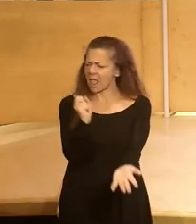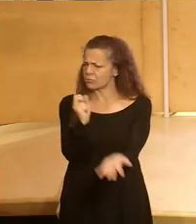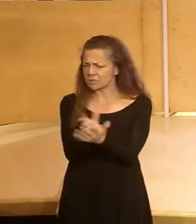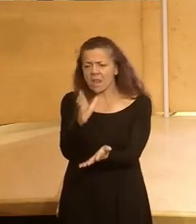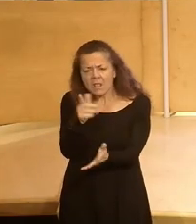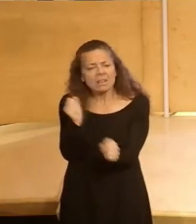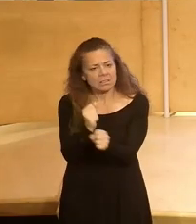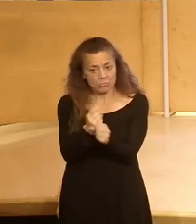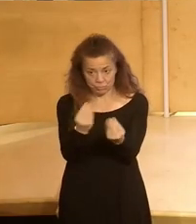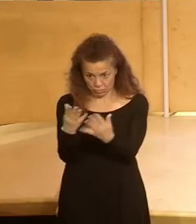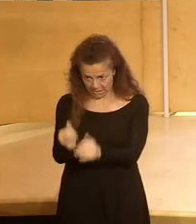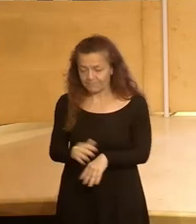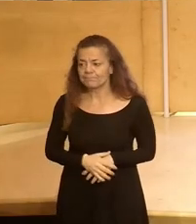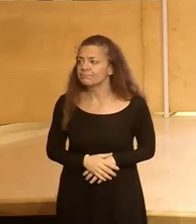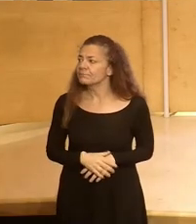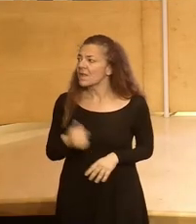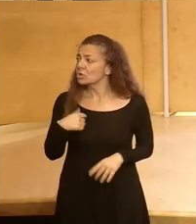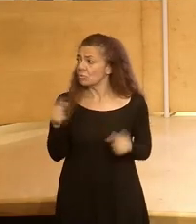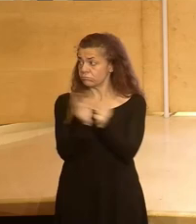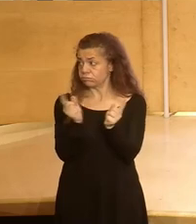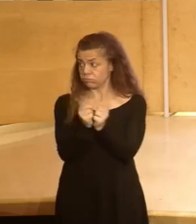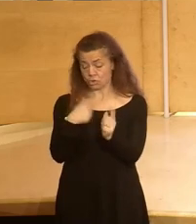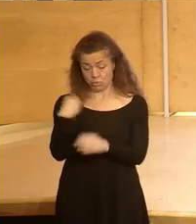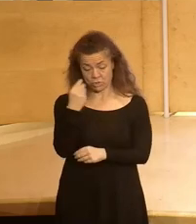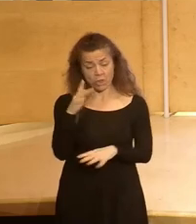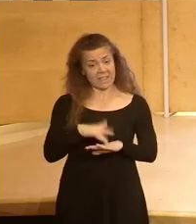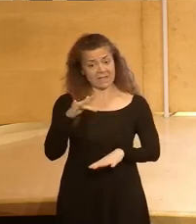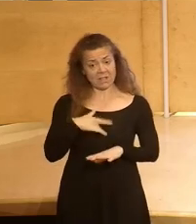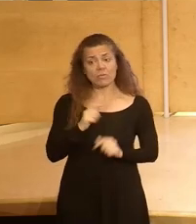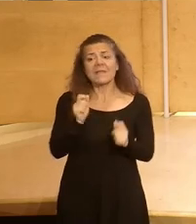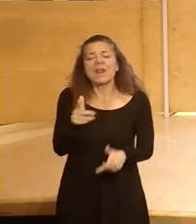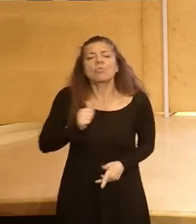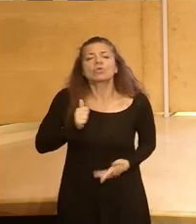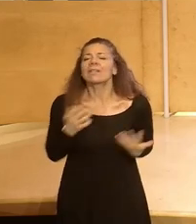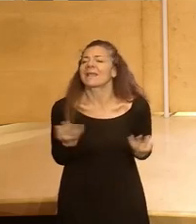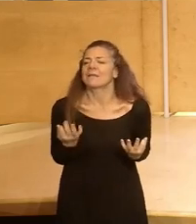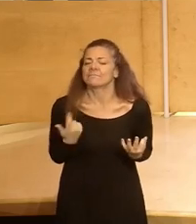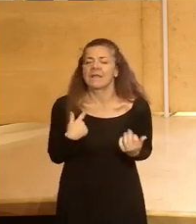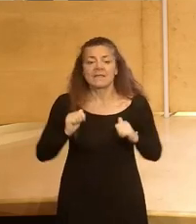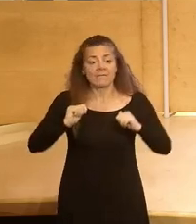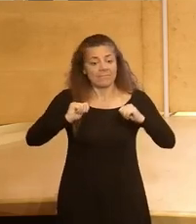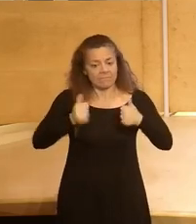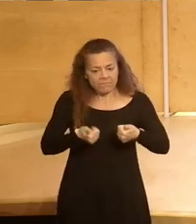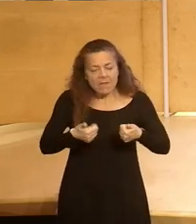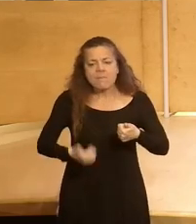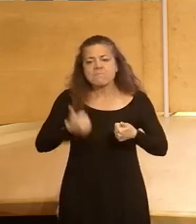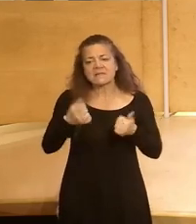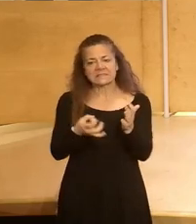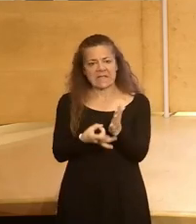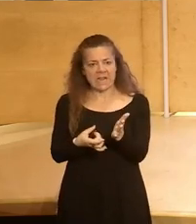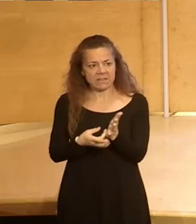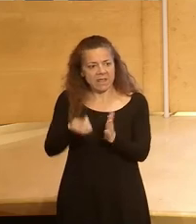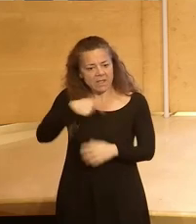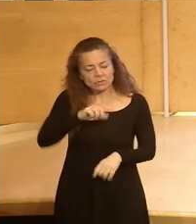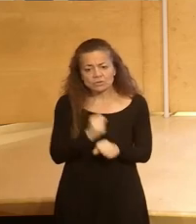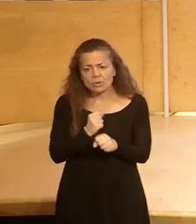mucho trabajo Sí brevemente yo creo que la digitalización trae la oportunidad de introducir como más calidad a